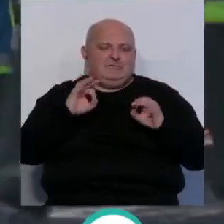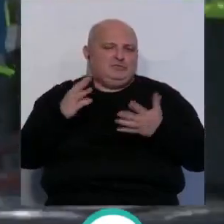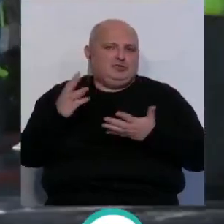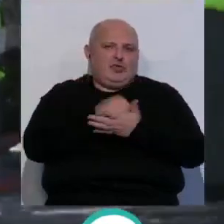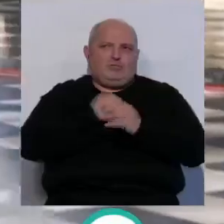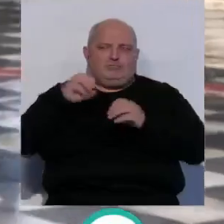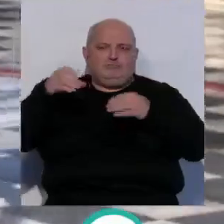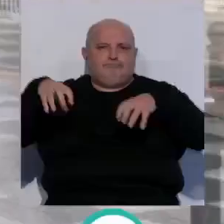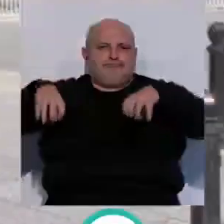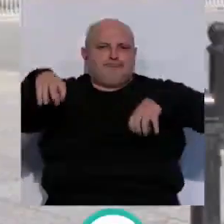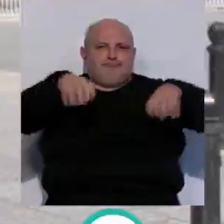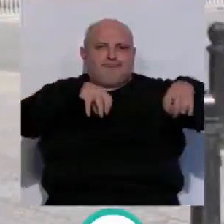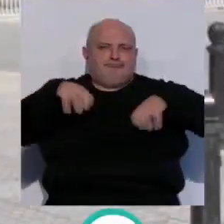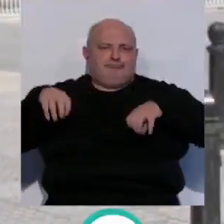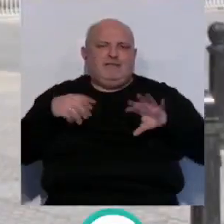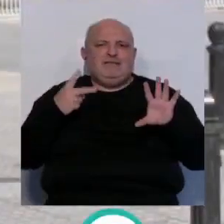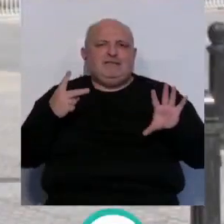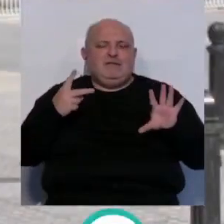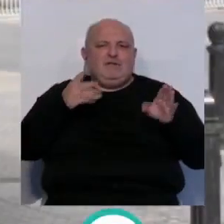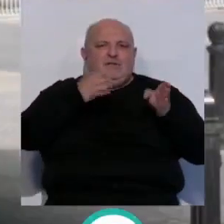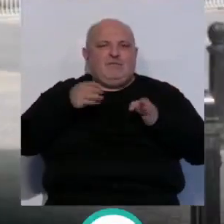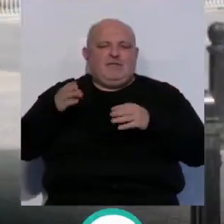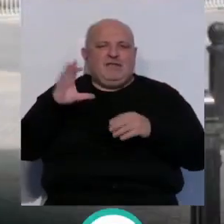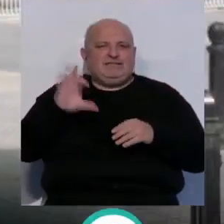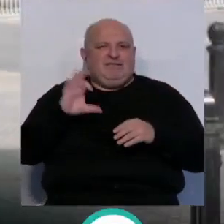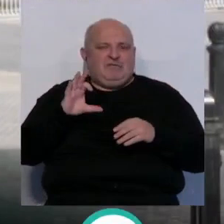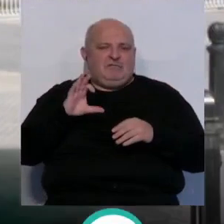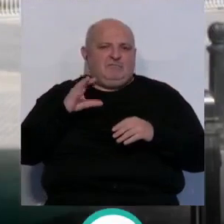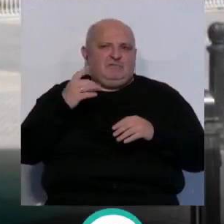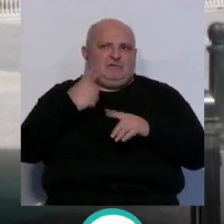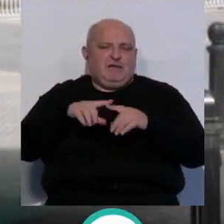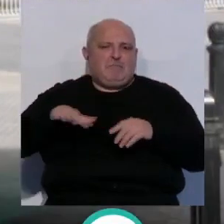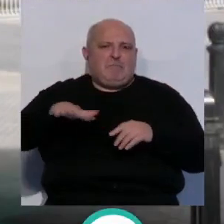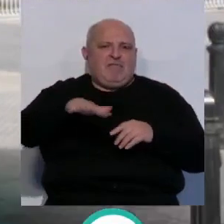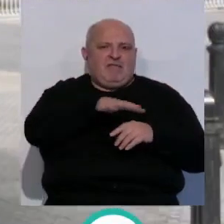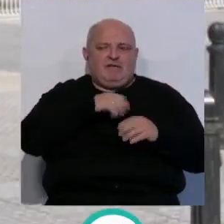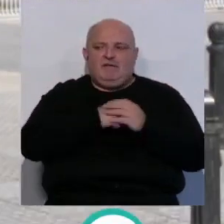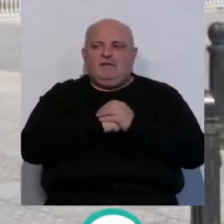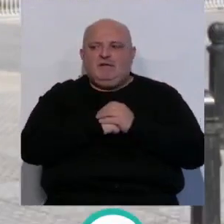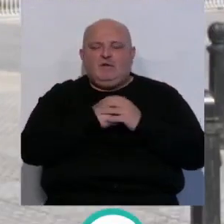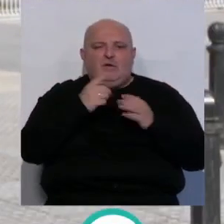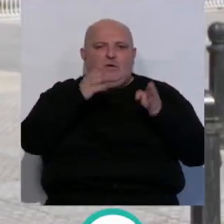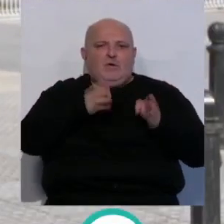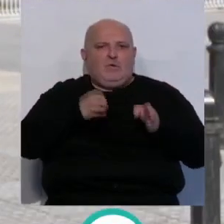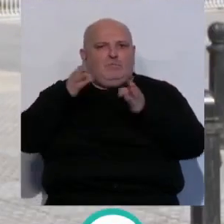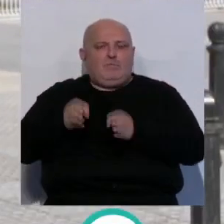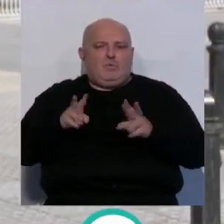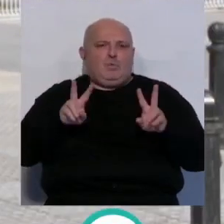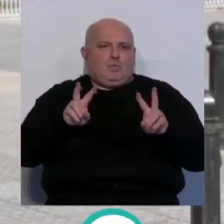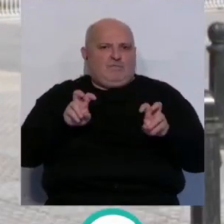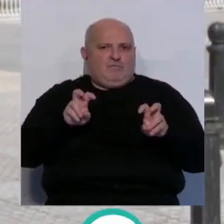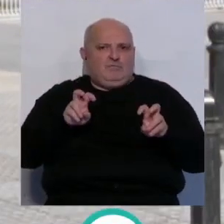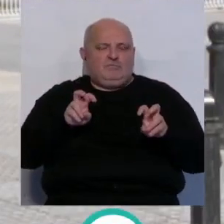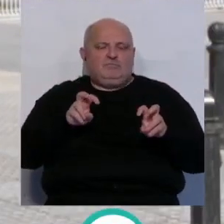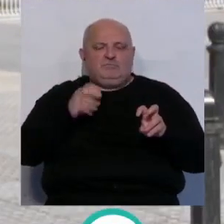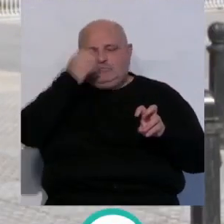toda la ciudad. Hay siete módulos de aseo en diferentes plazas de la ciudad, unos módulos nuevos y